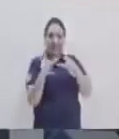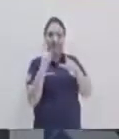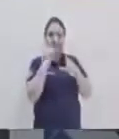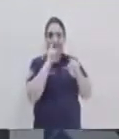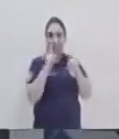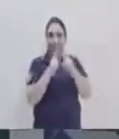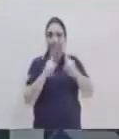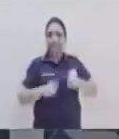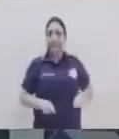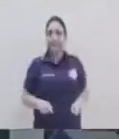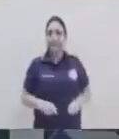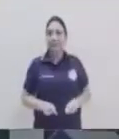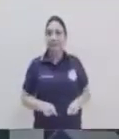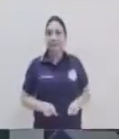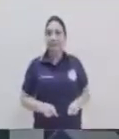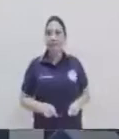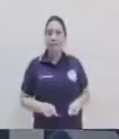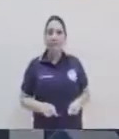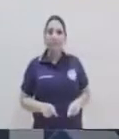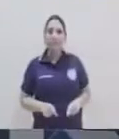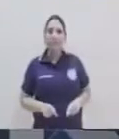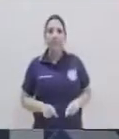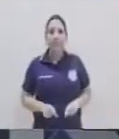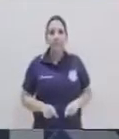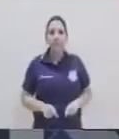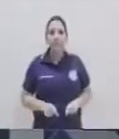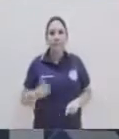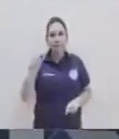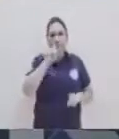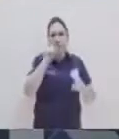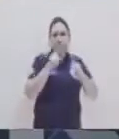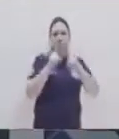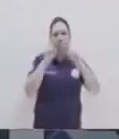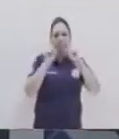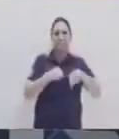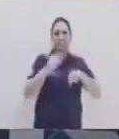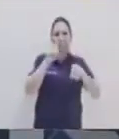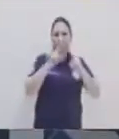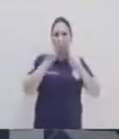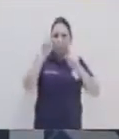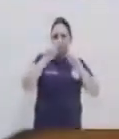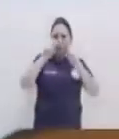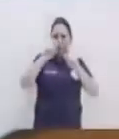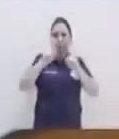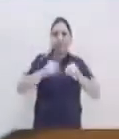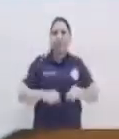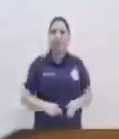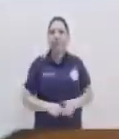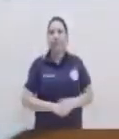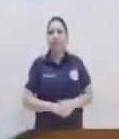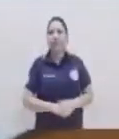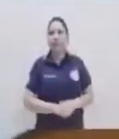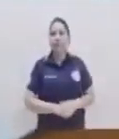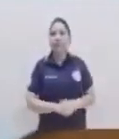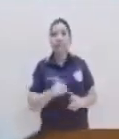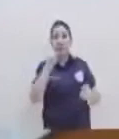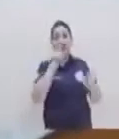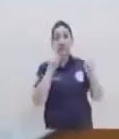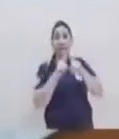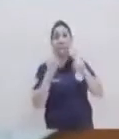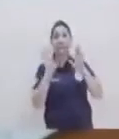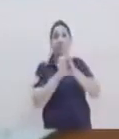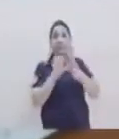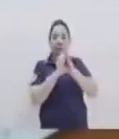trazar acá un punto en nuestra parábola. Y